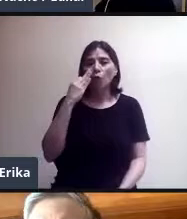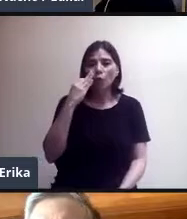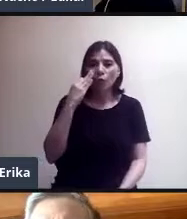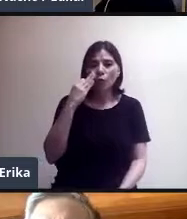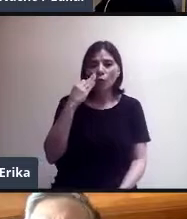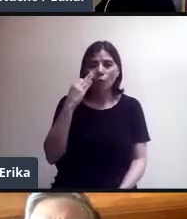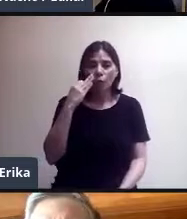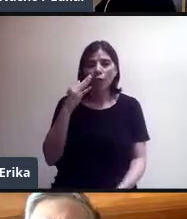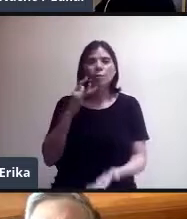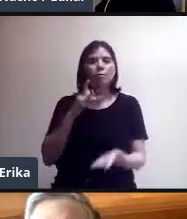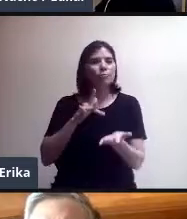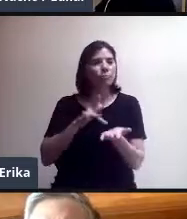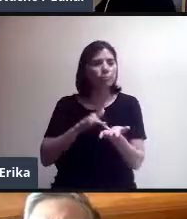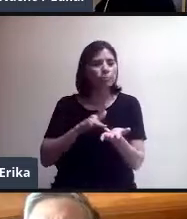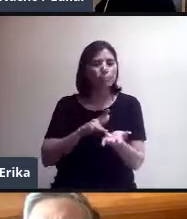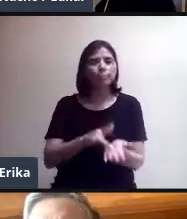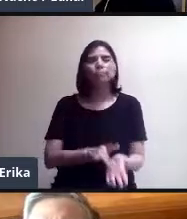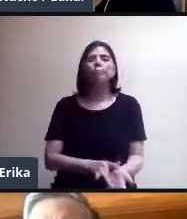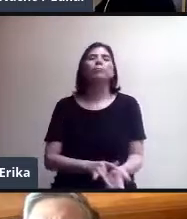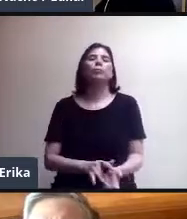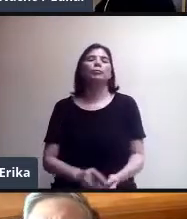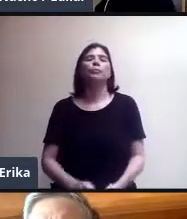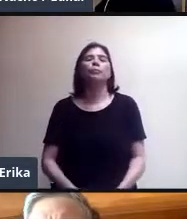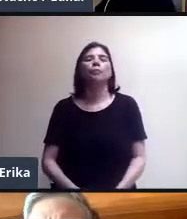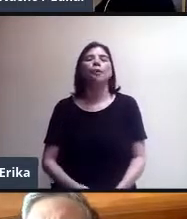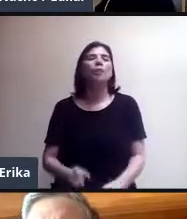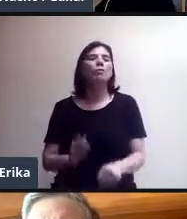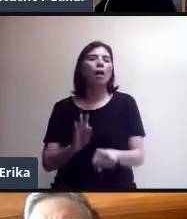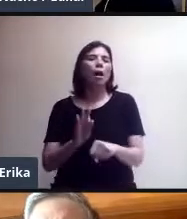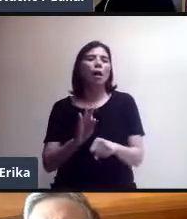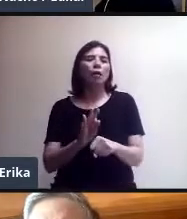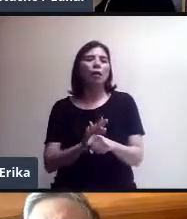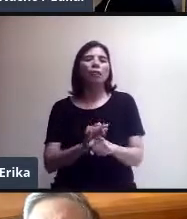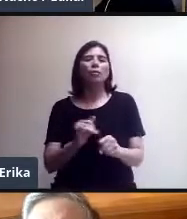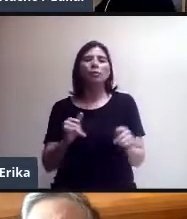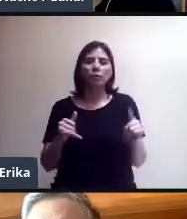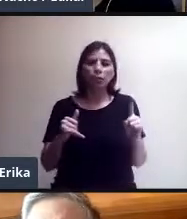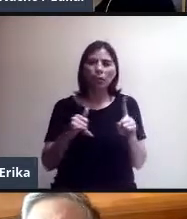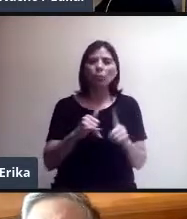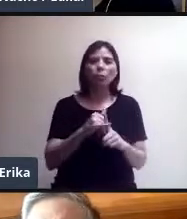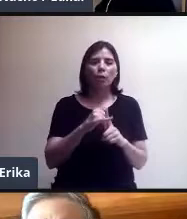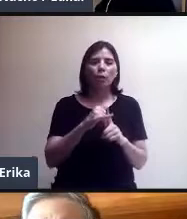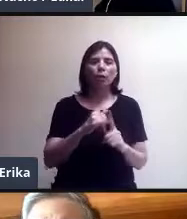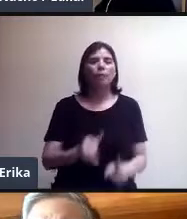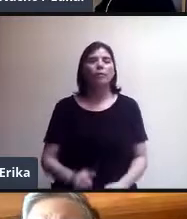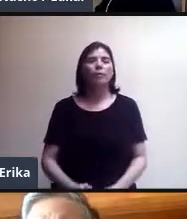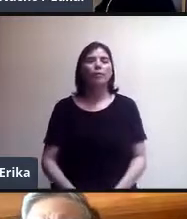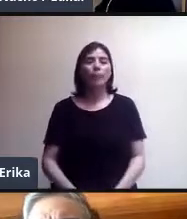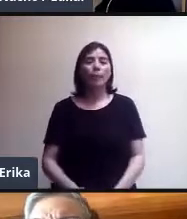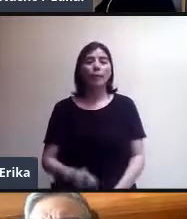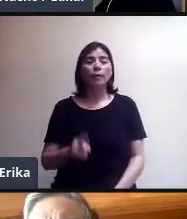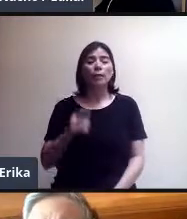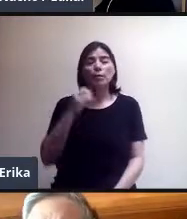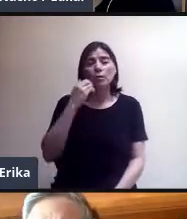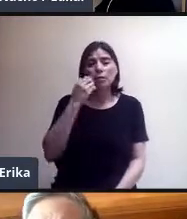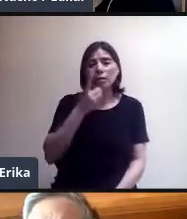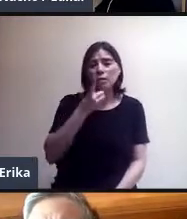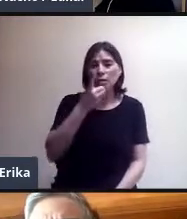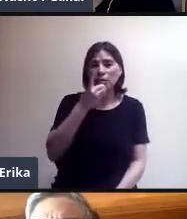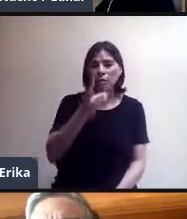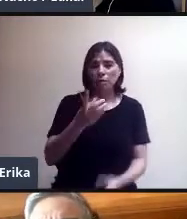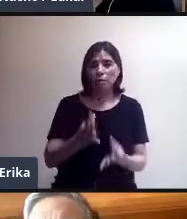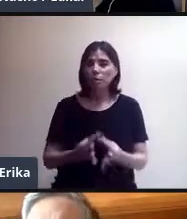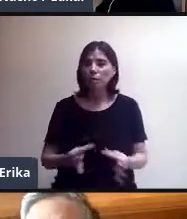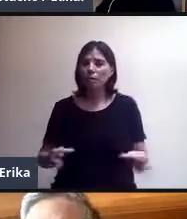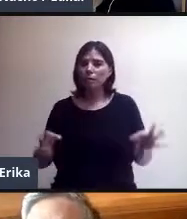del combate al bullying. Entonces, pues es algo que prestigia a los maestros. Y yo quiero señalar algo que es muy importante.